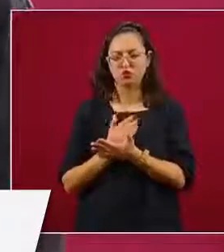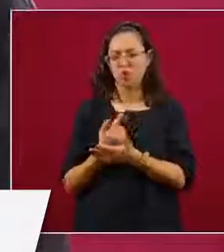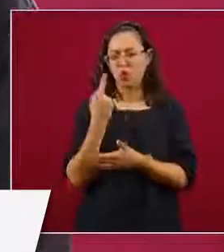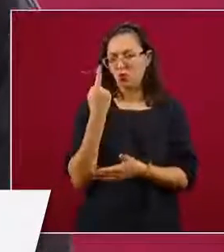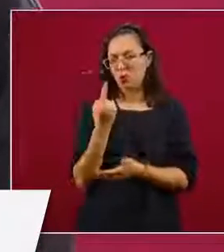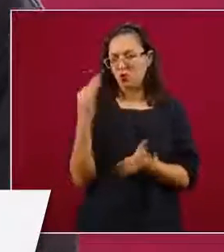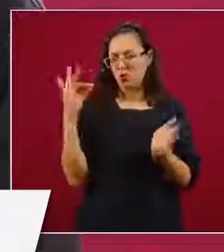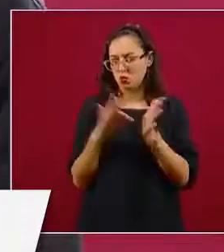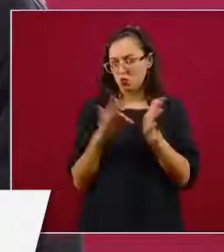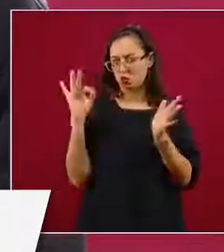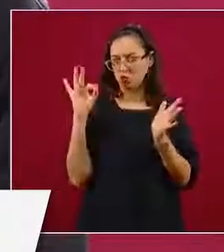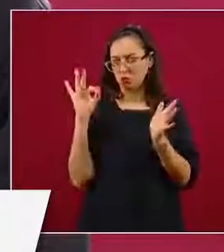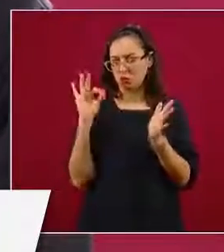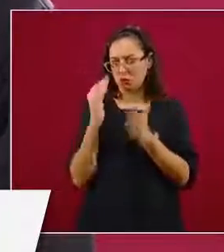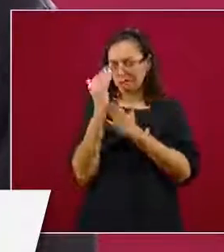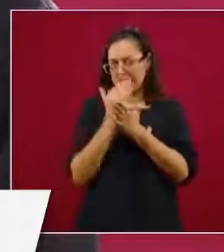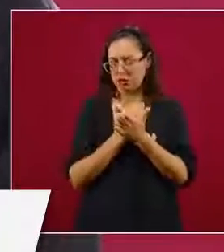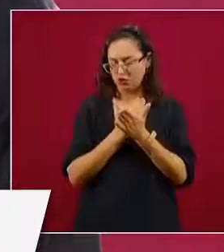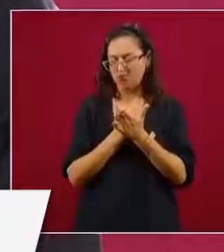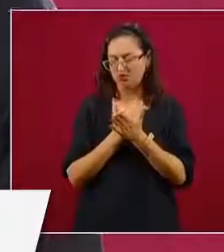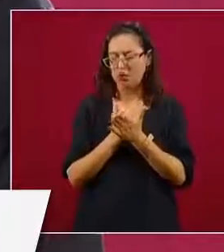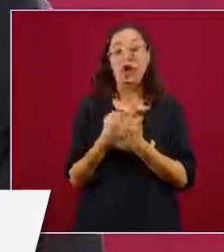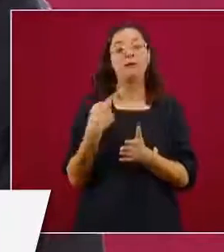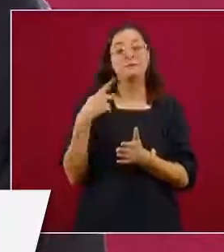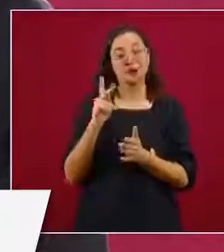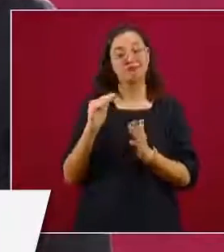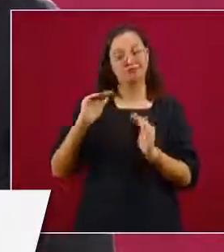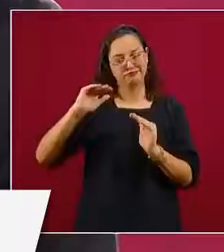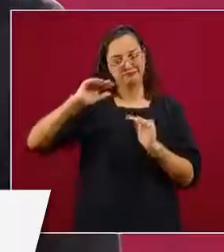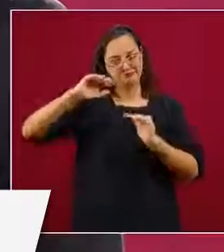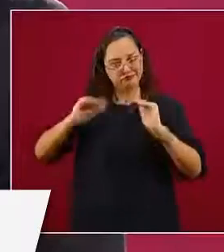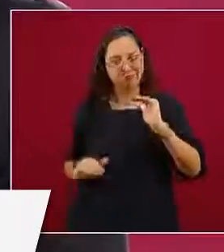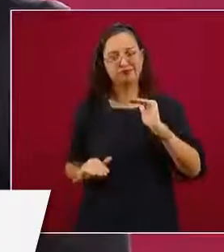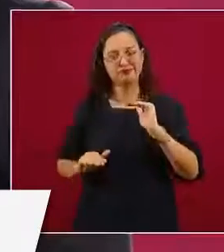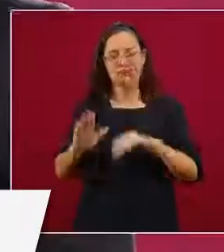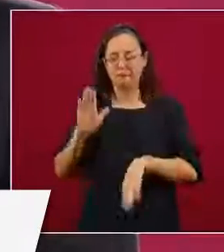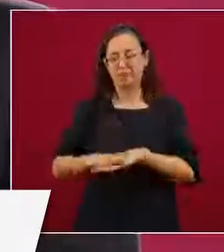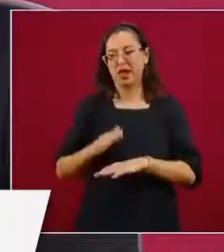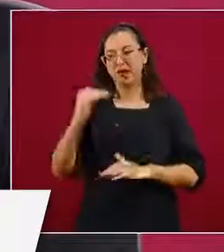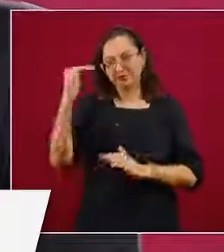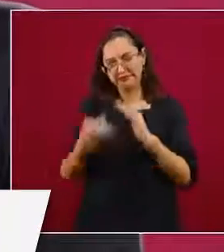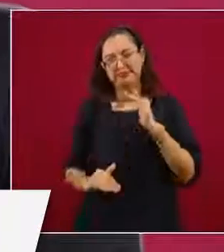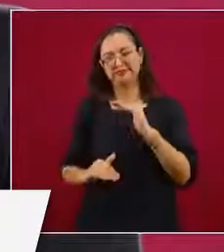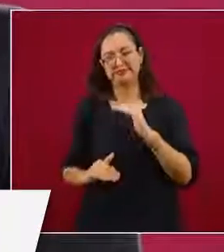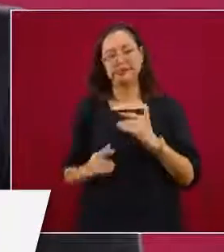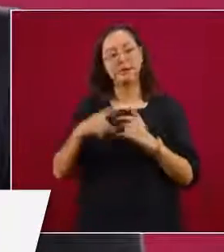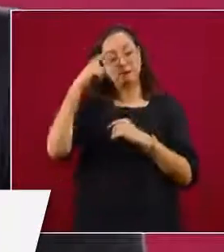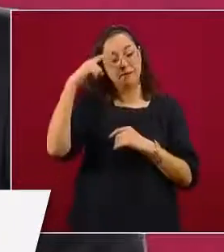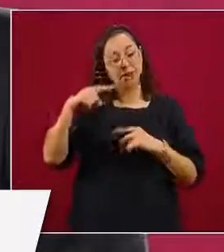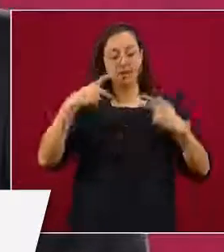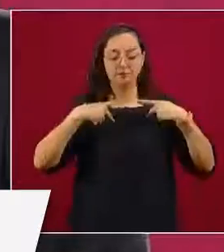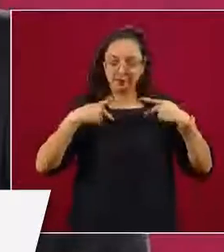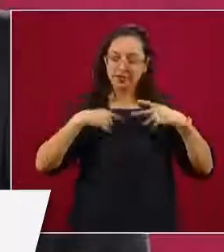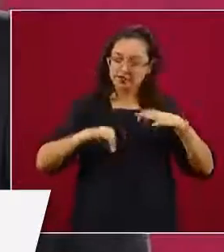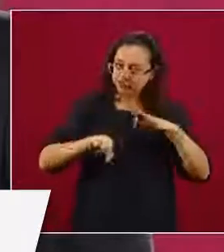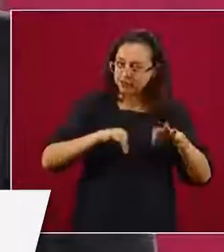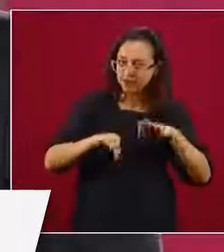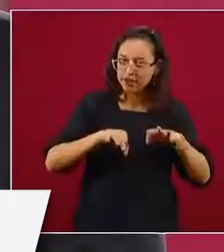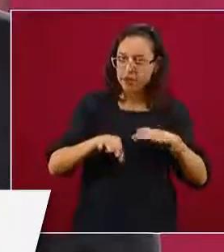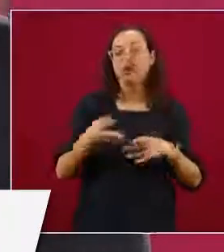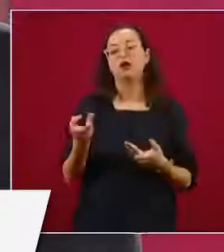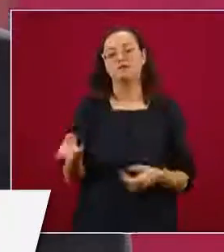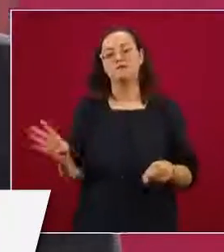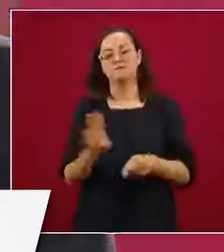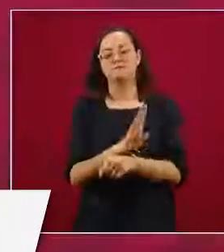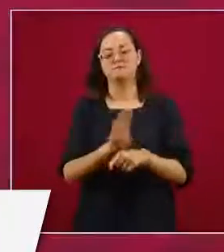punto en promedio, pero va a bajar más, esto también en beneficio de los trabajadores.